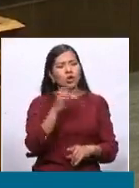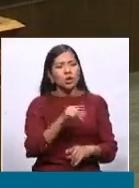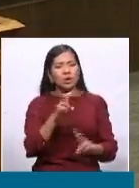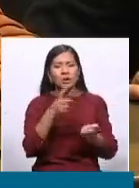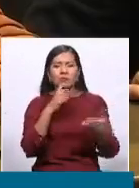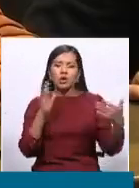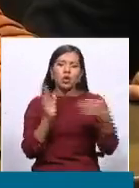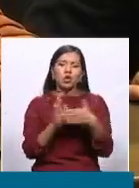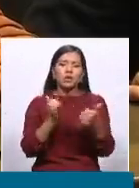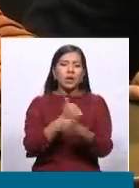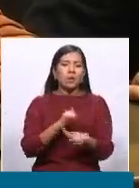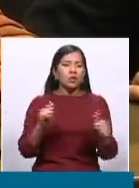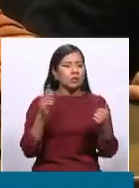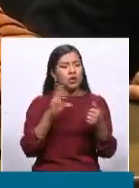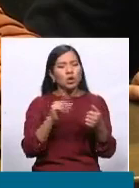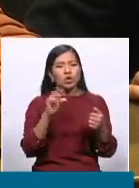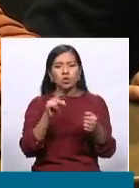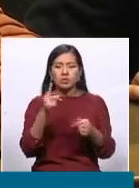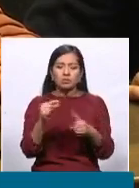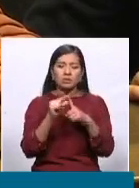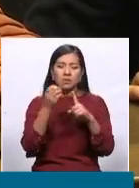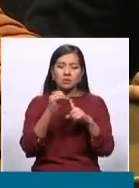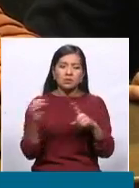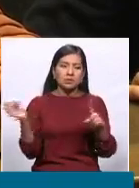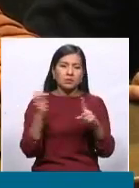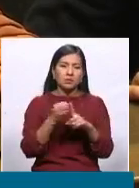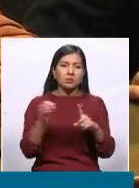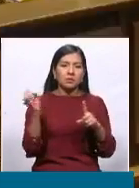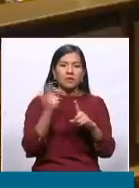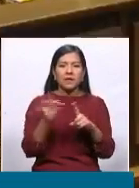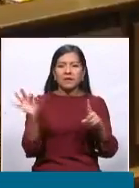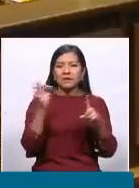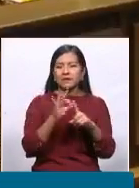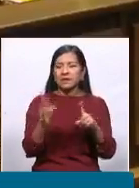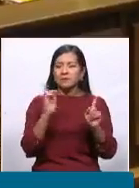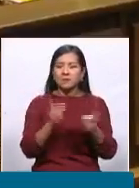autonomías y su parafernalia nunca hicieron propuestas